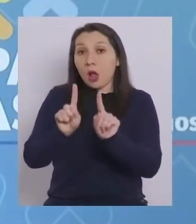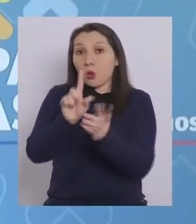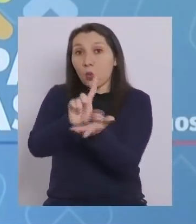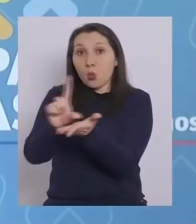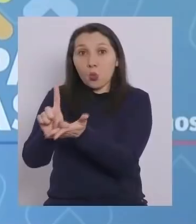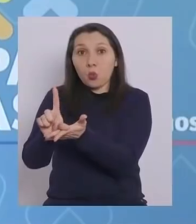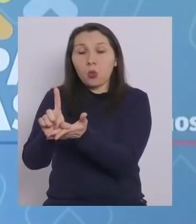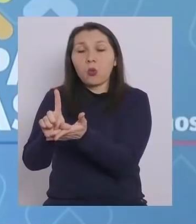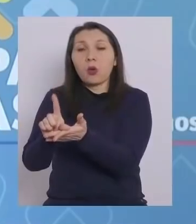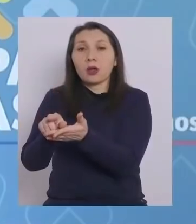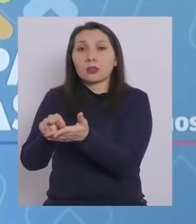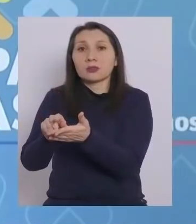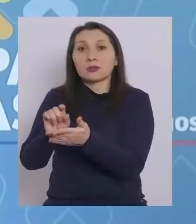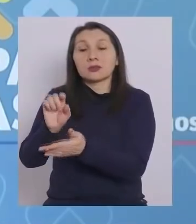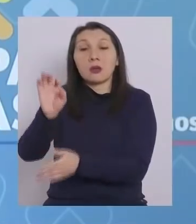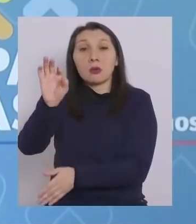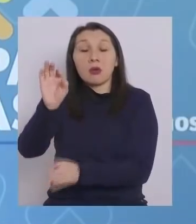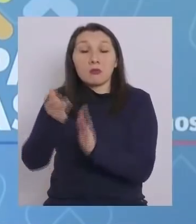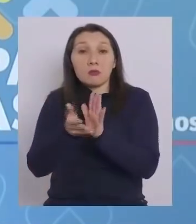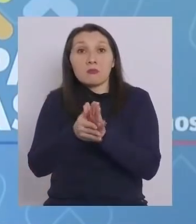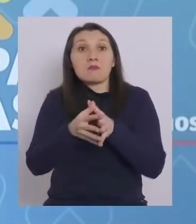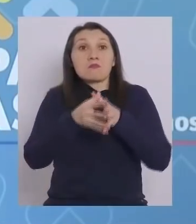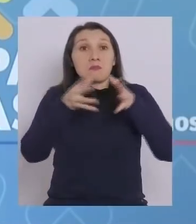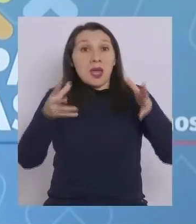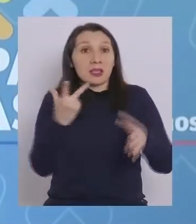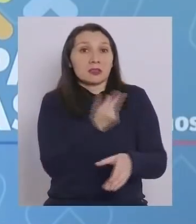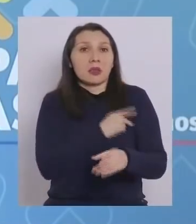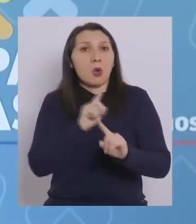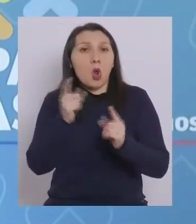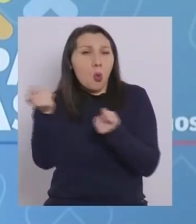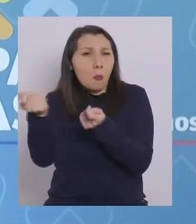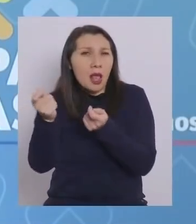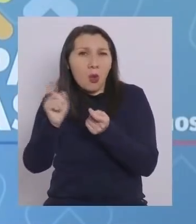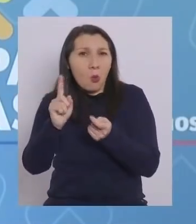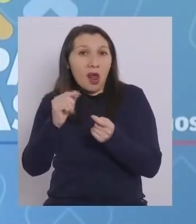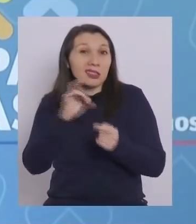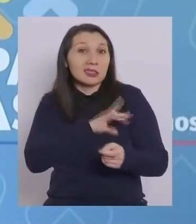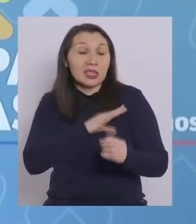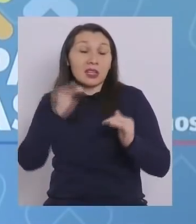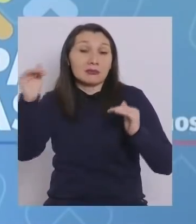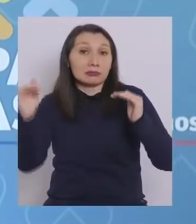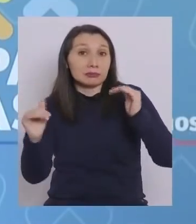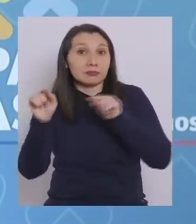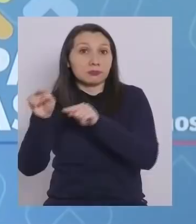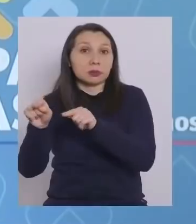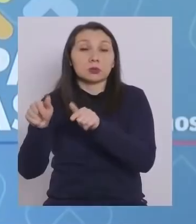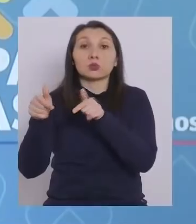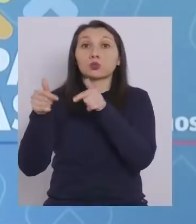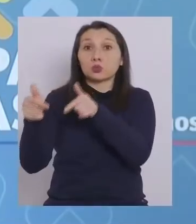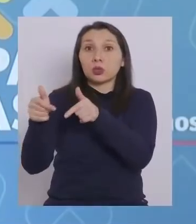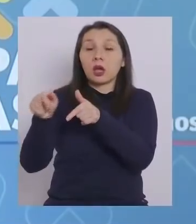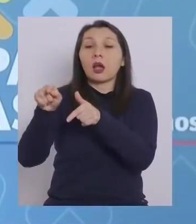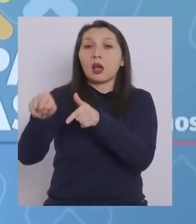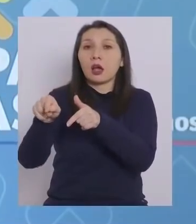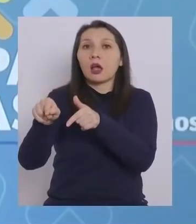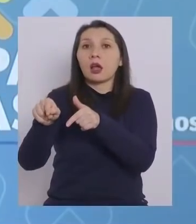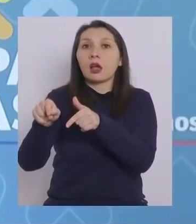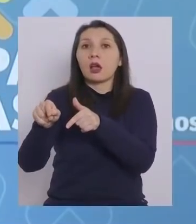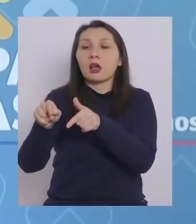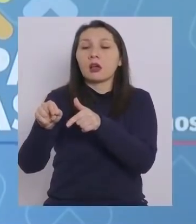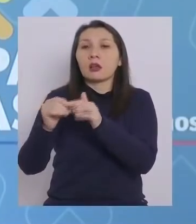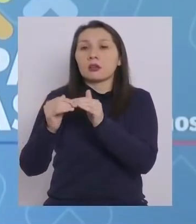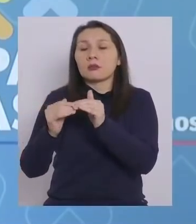donde habiendo tasas de vacunación altas, pero no tan altas como la chilena, afortunadamente la presencia ha sido